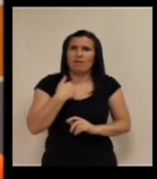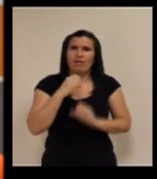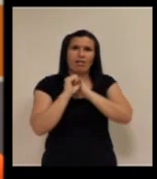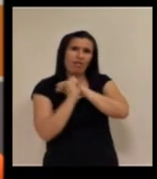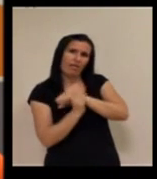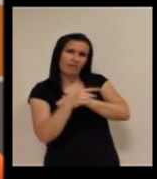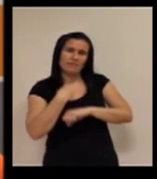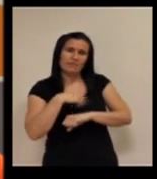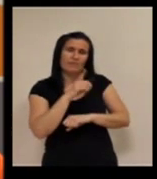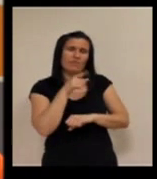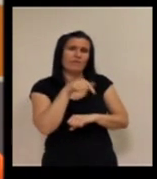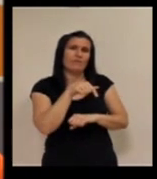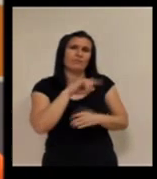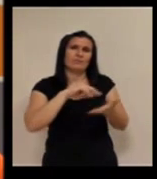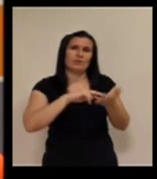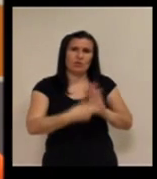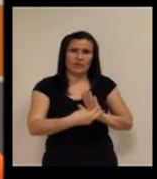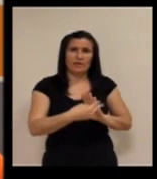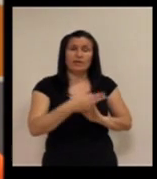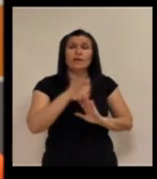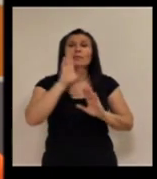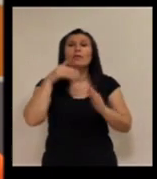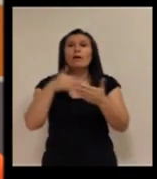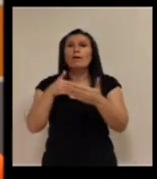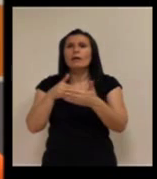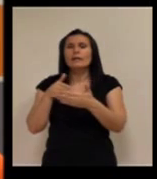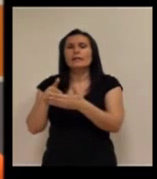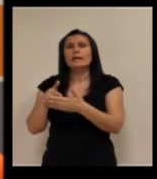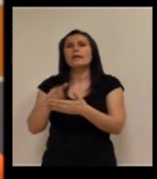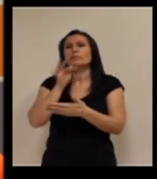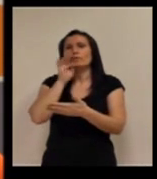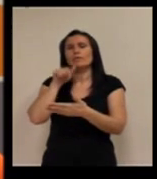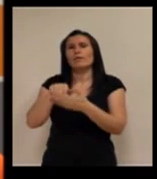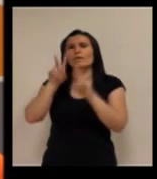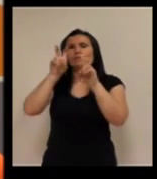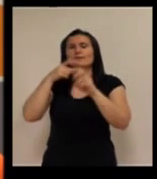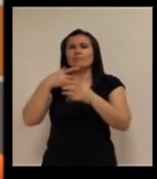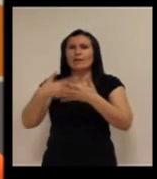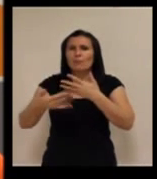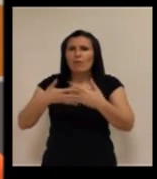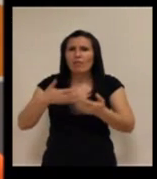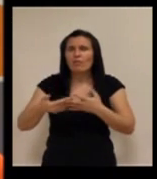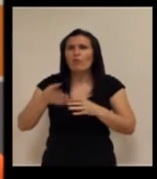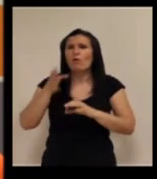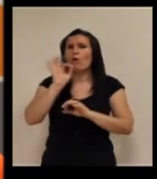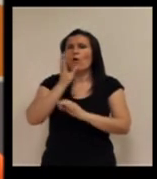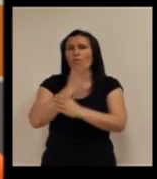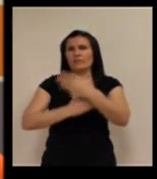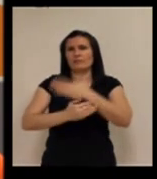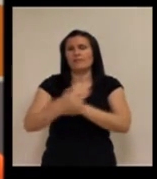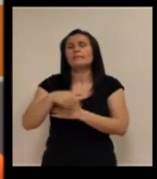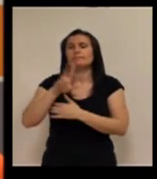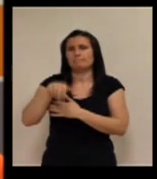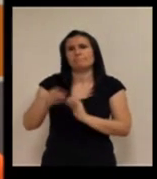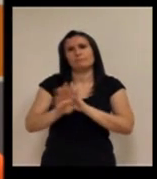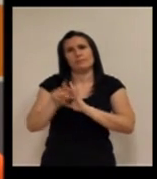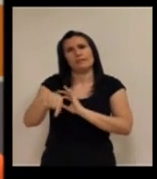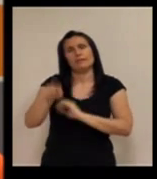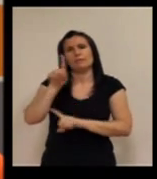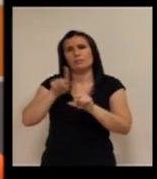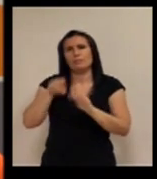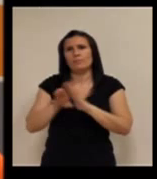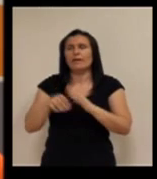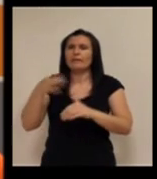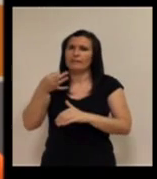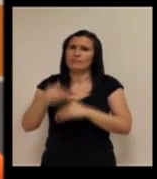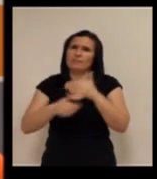se vuelven muy adictos a ello sin embargo la barrera sigue siendo el tema de la manipulación o de la discapacidad